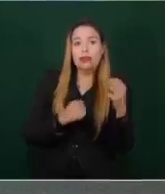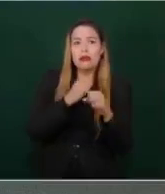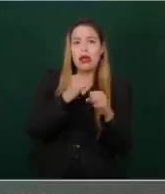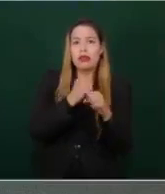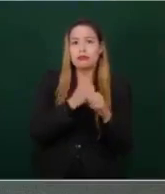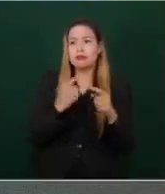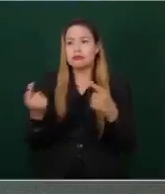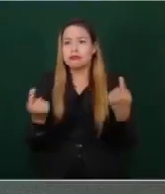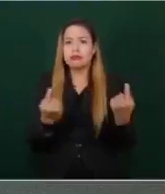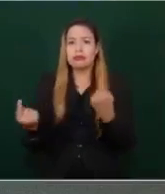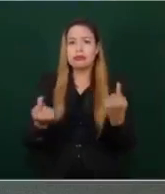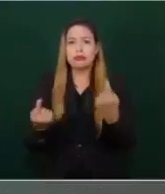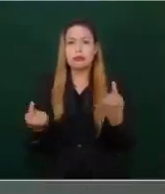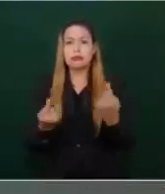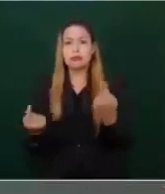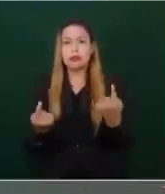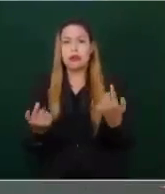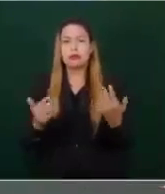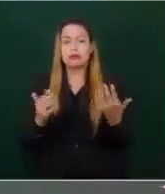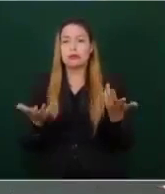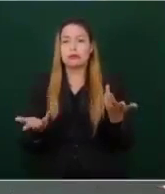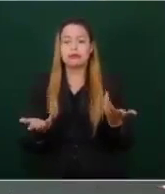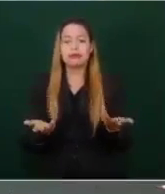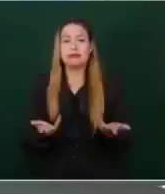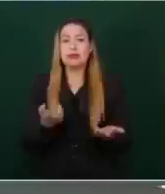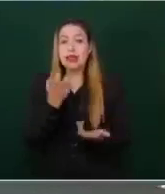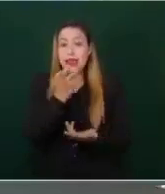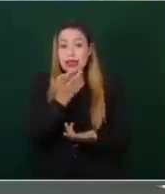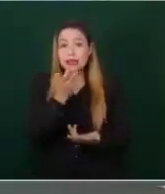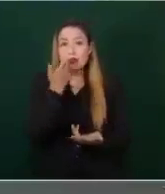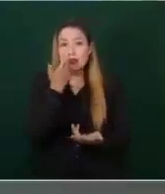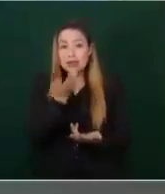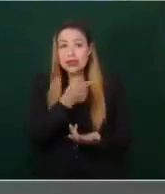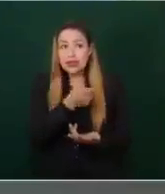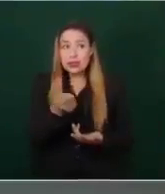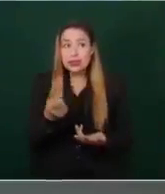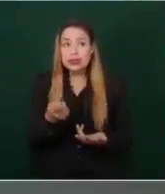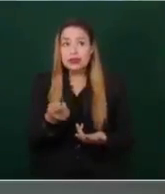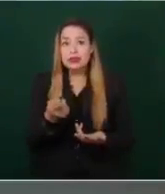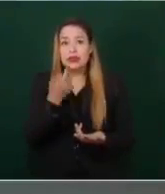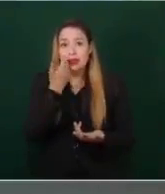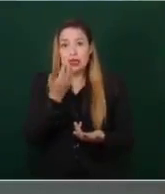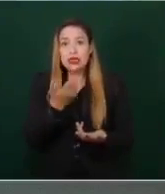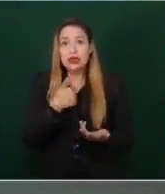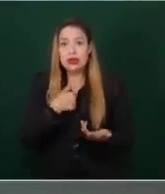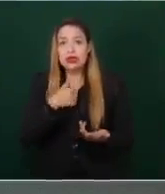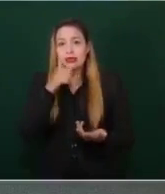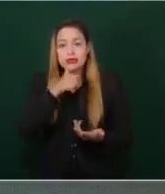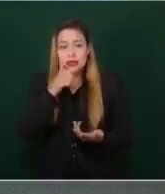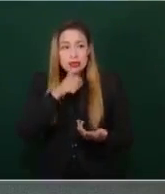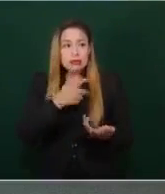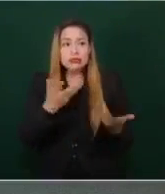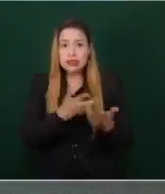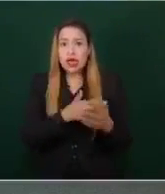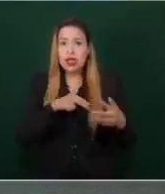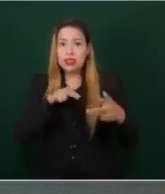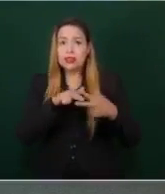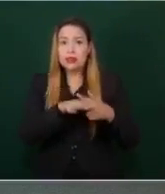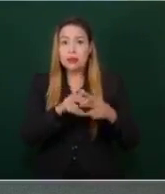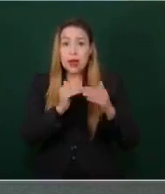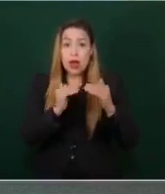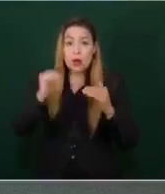Esto es lo que ellos quieren, que pasemos para acá. No, no.